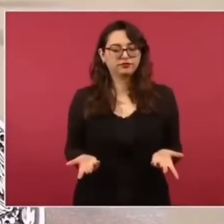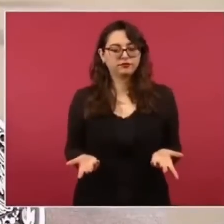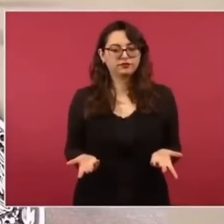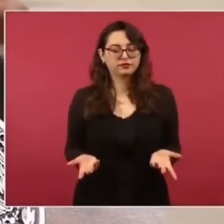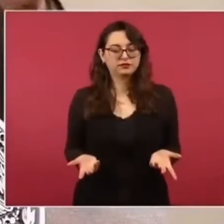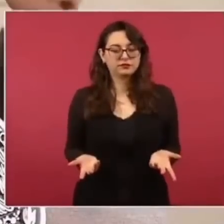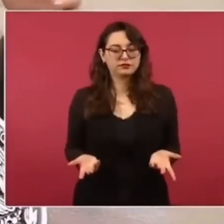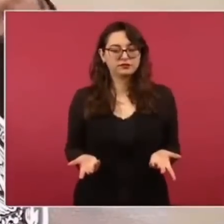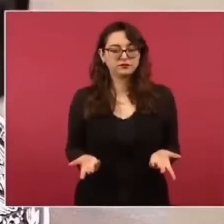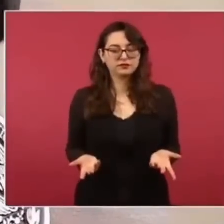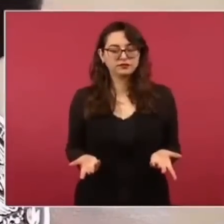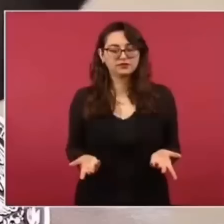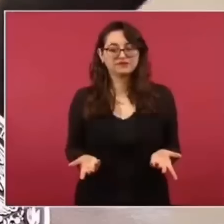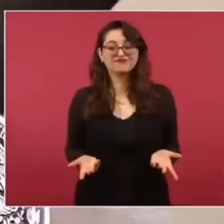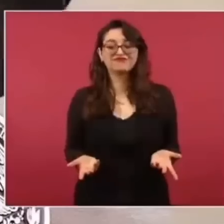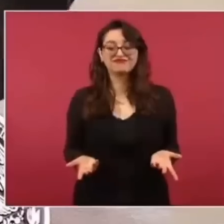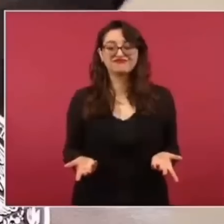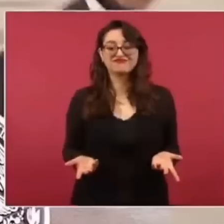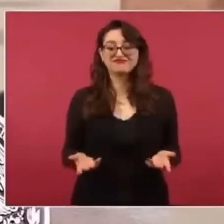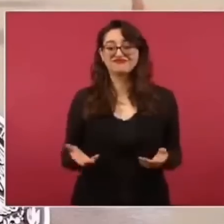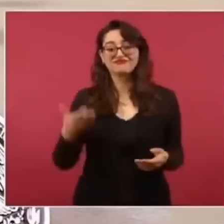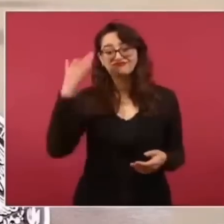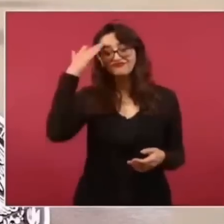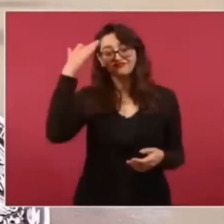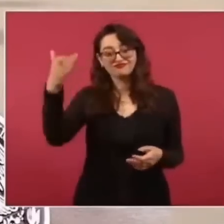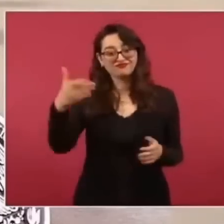Entonces, fue toda una época.